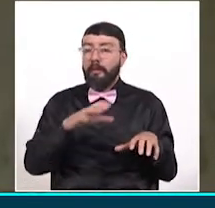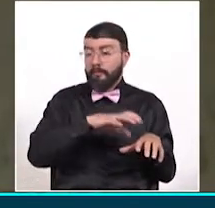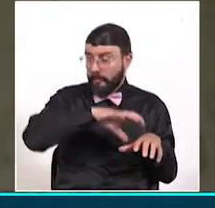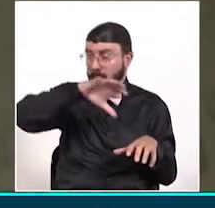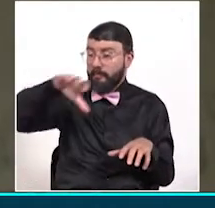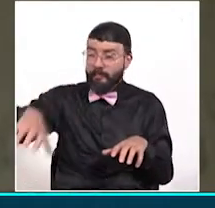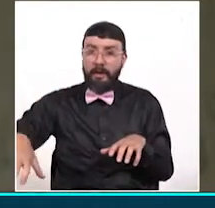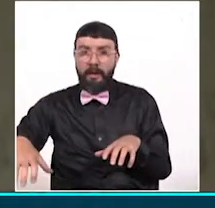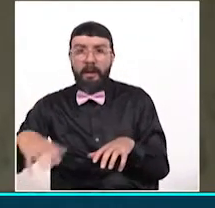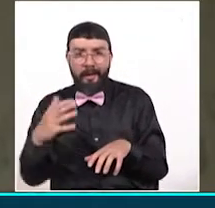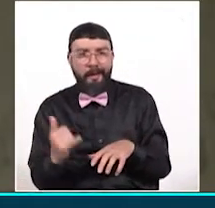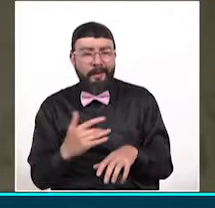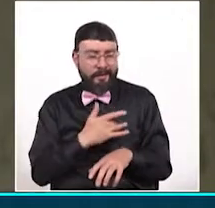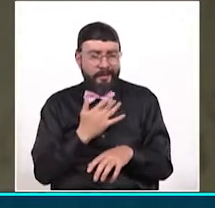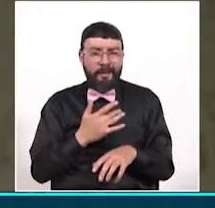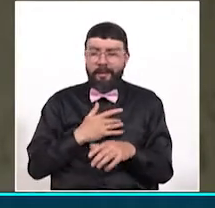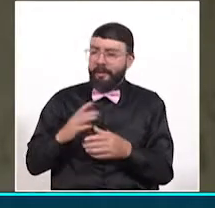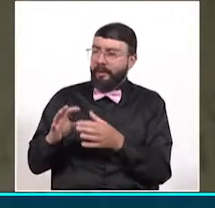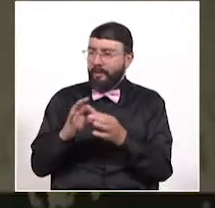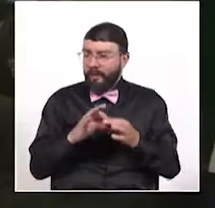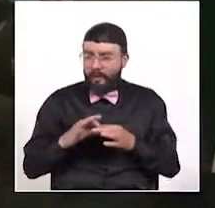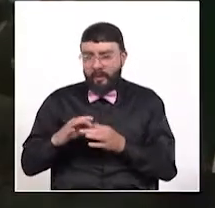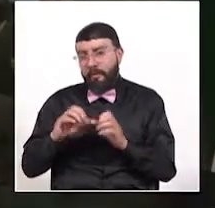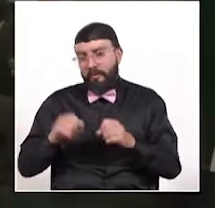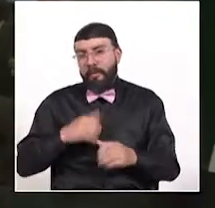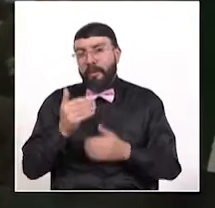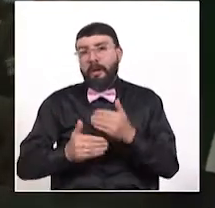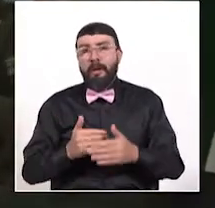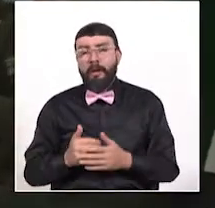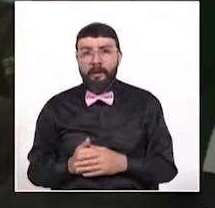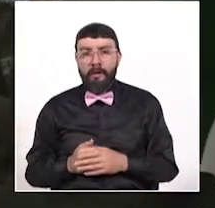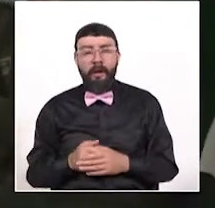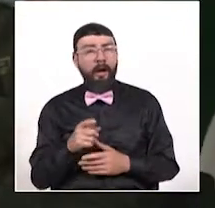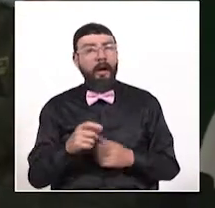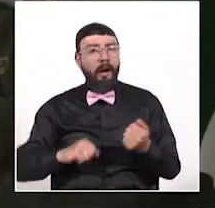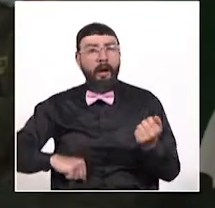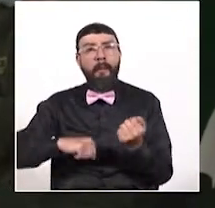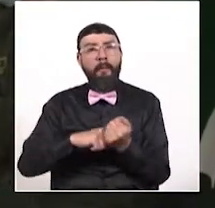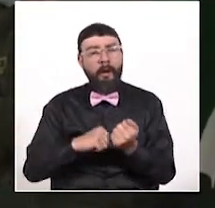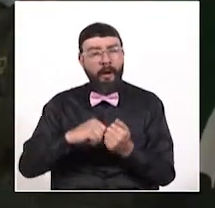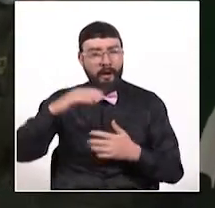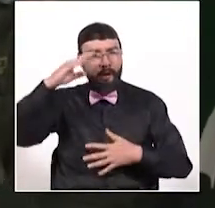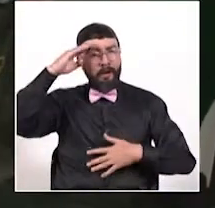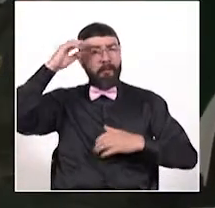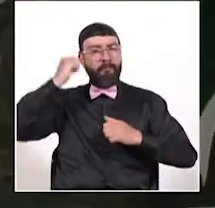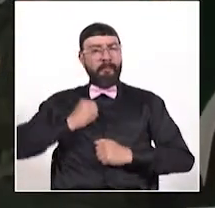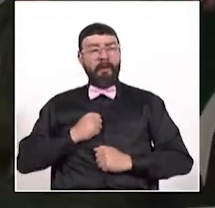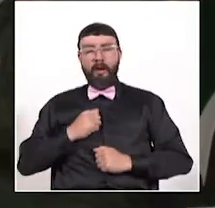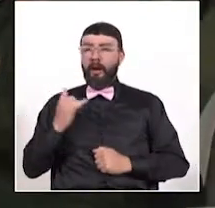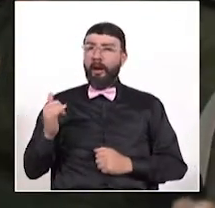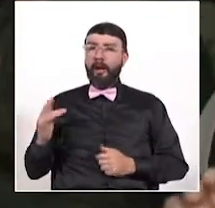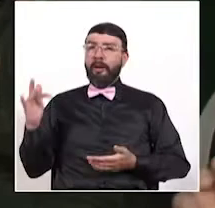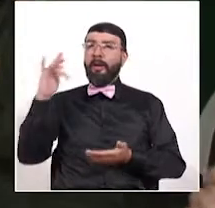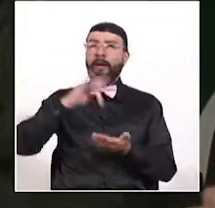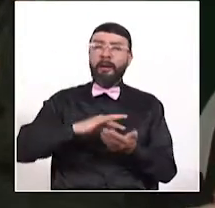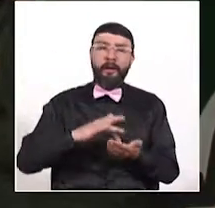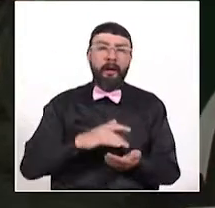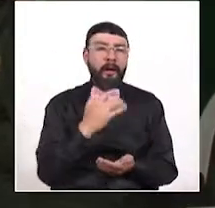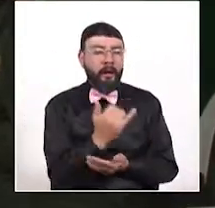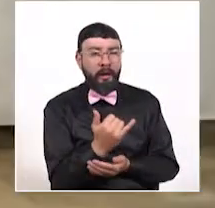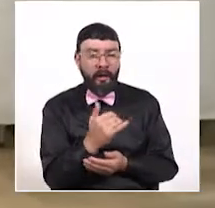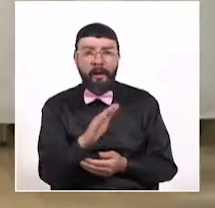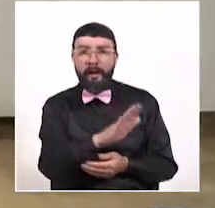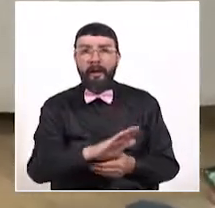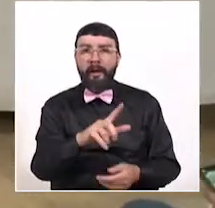así nosotros como fuerza pública podamos seguir avanzando. Con el apoyo del Ejército Nacional se hará una mayor presencia en el sector de letras para así